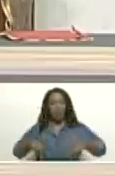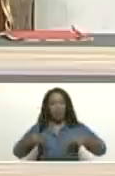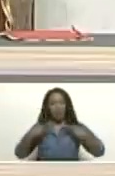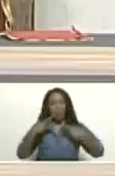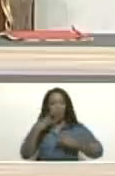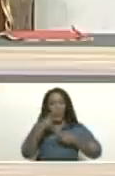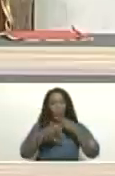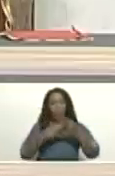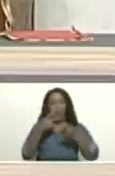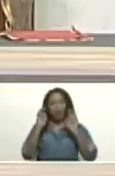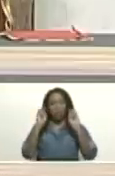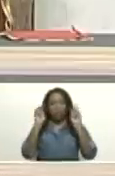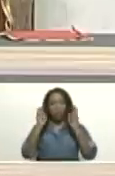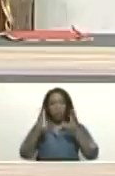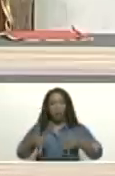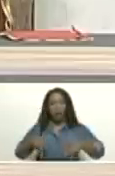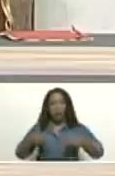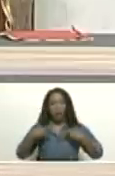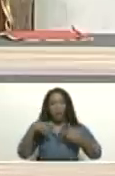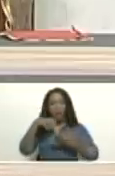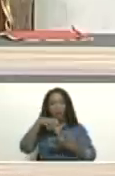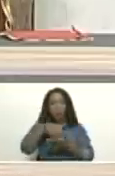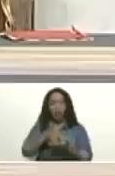en el escenario de la vida del Estado.